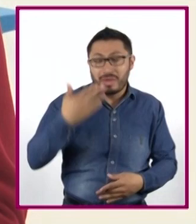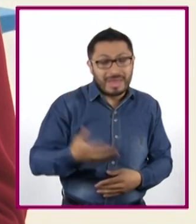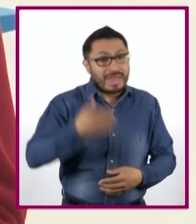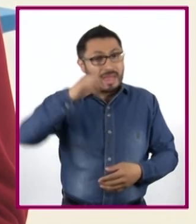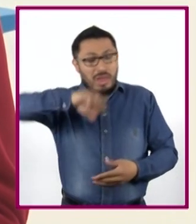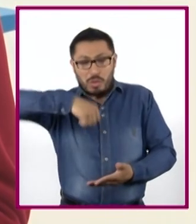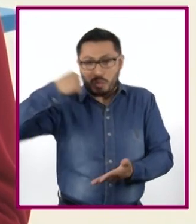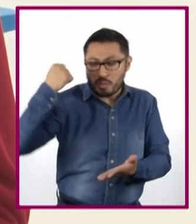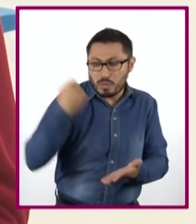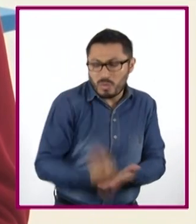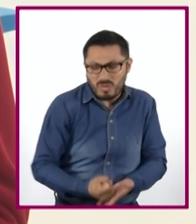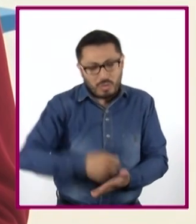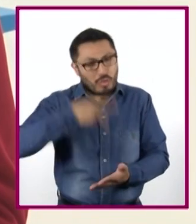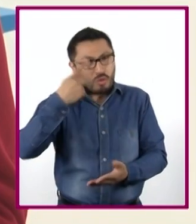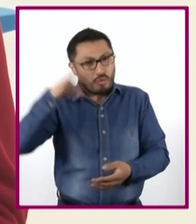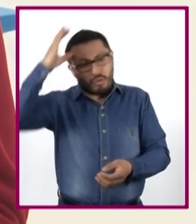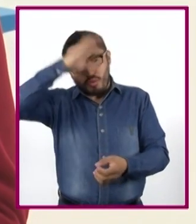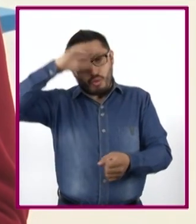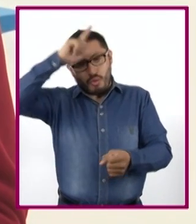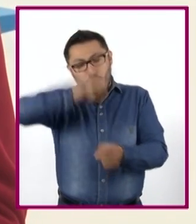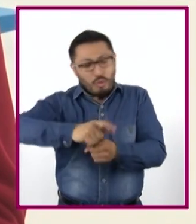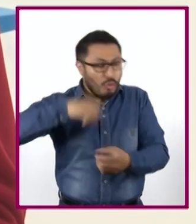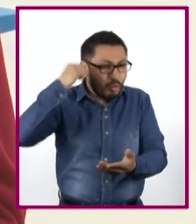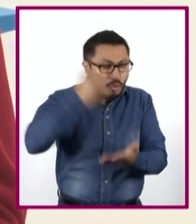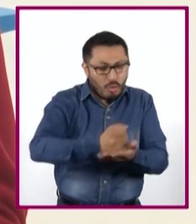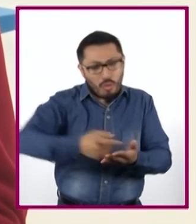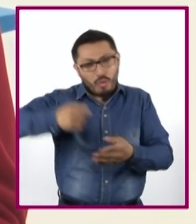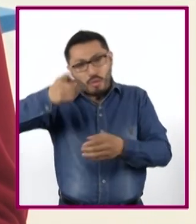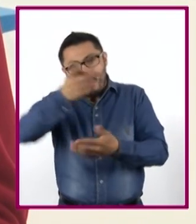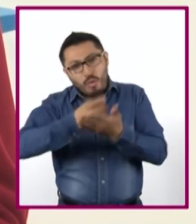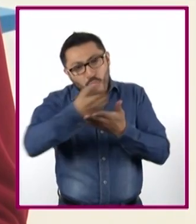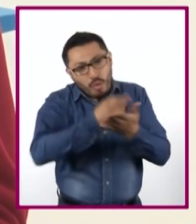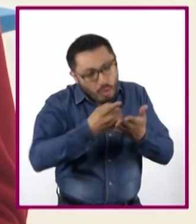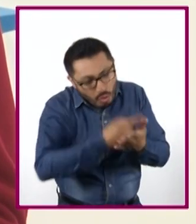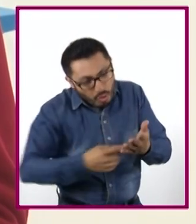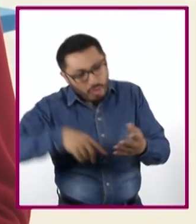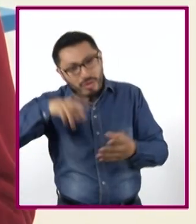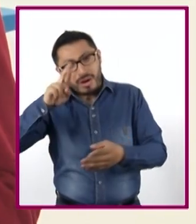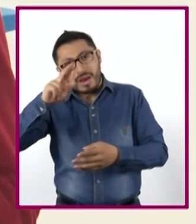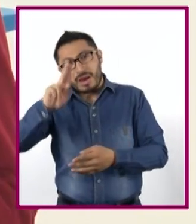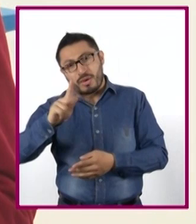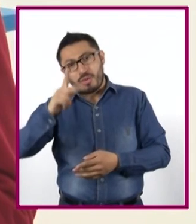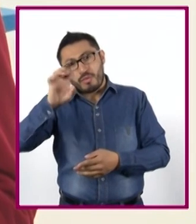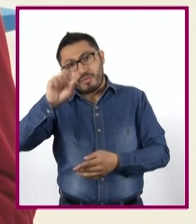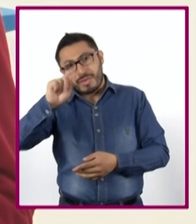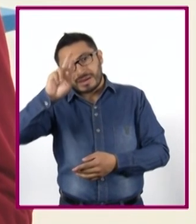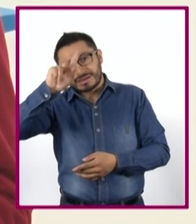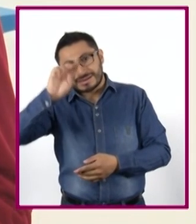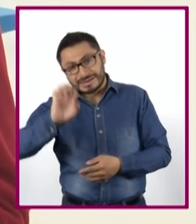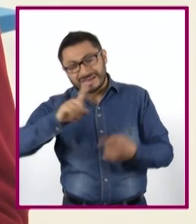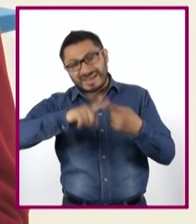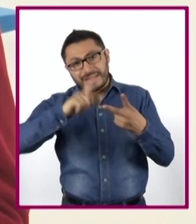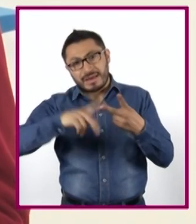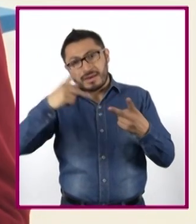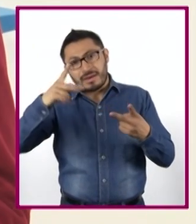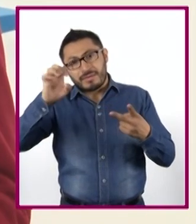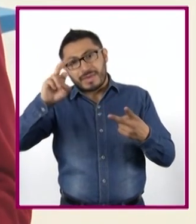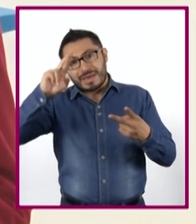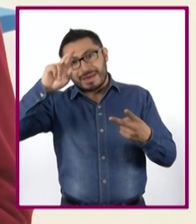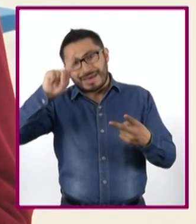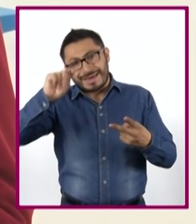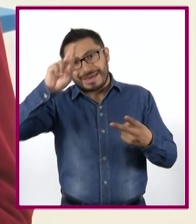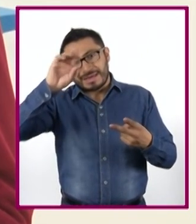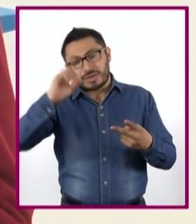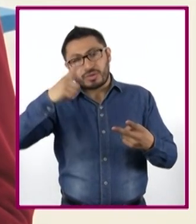rastros de su cultura por medio de pinturas rupestres, petrograbados, herramientas